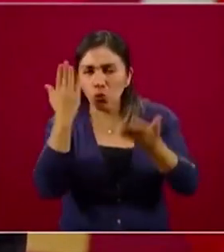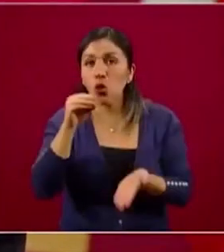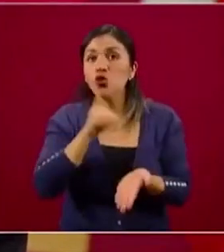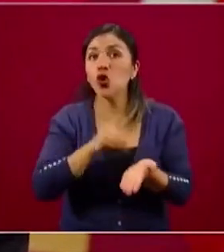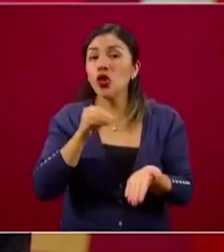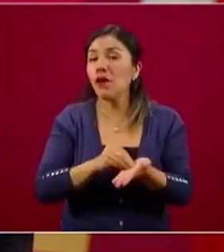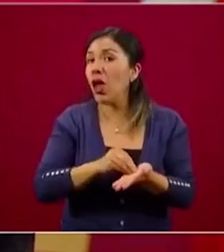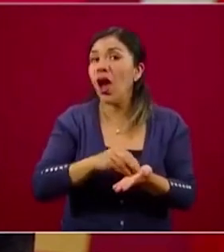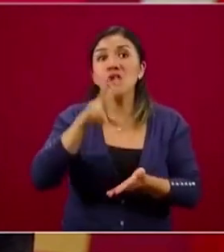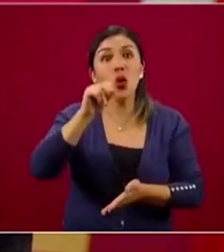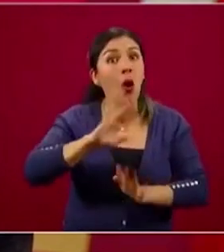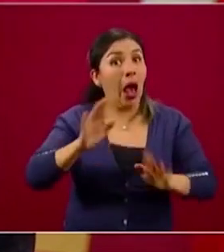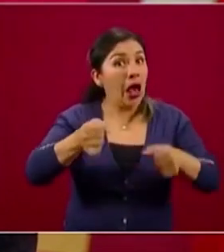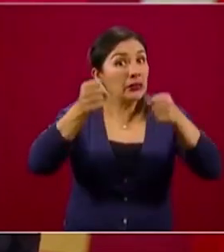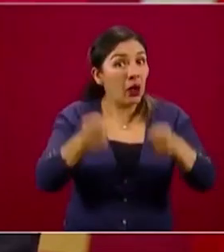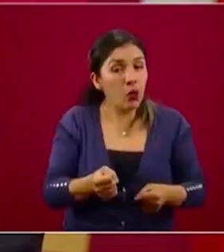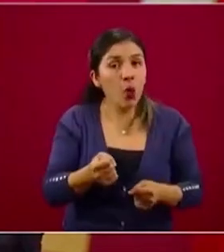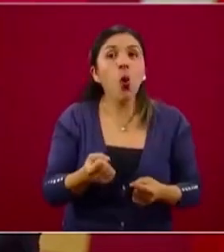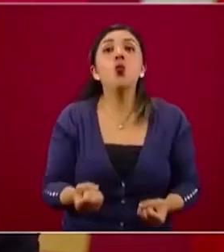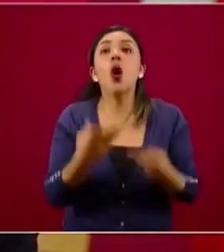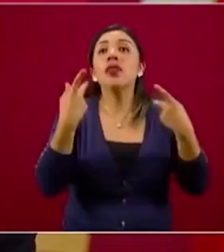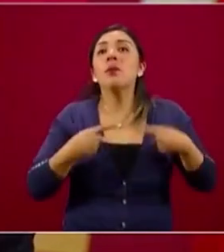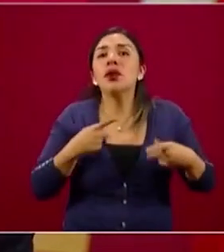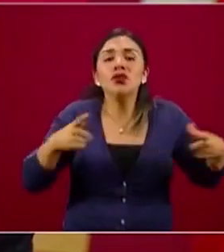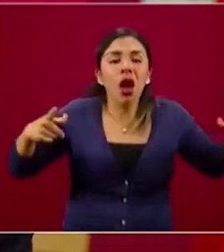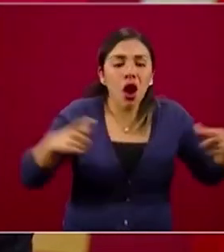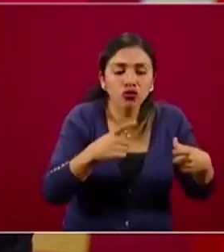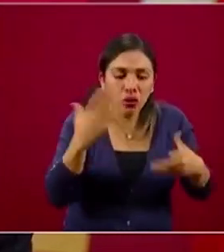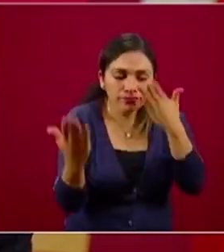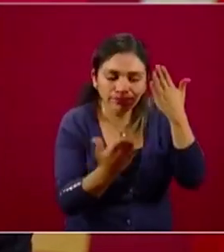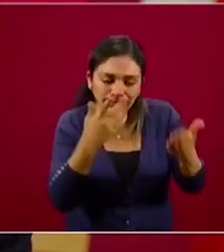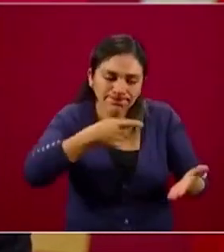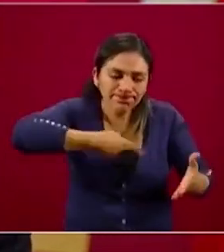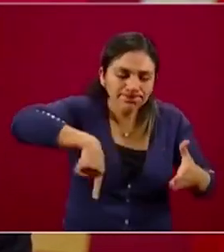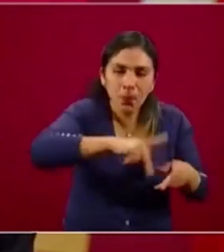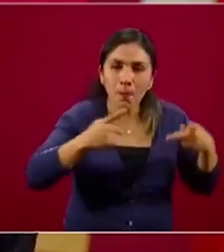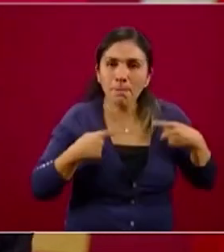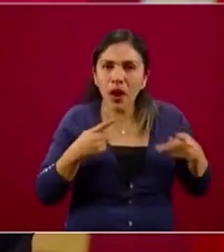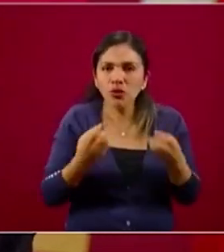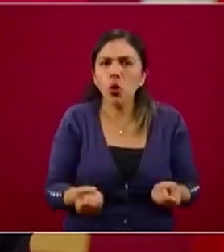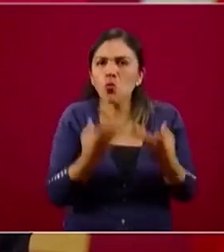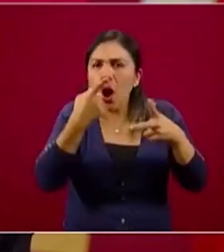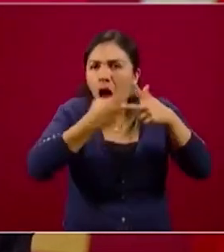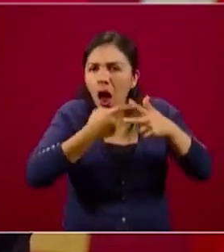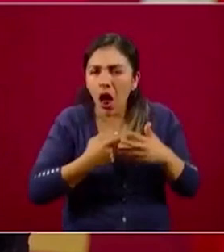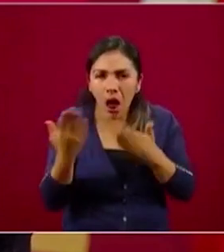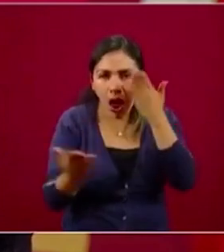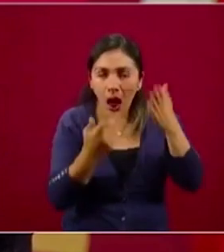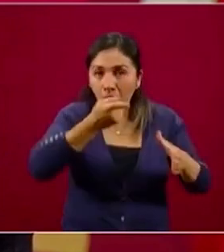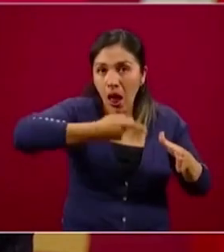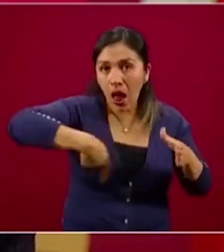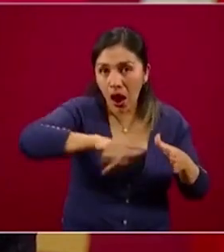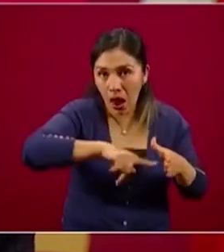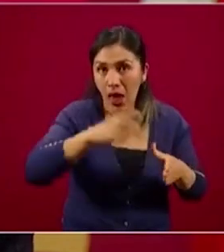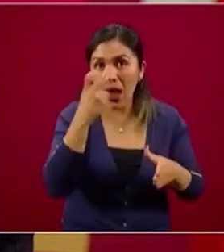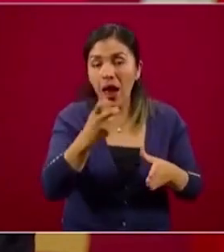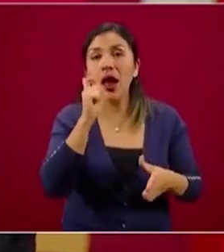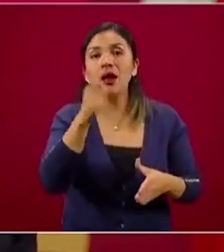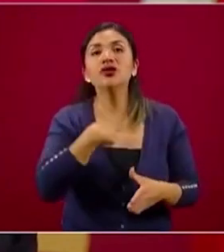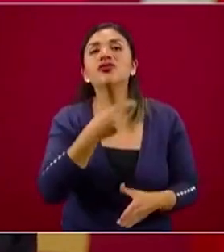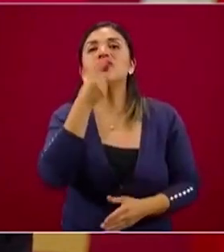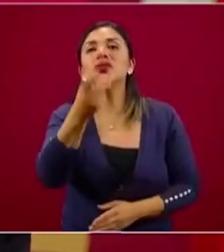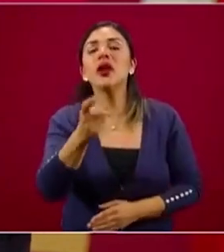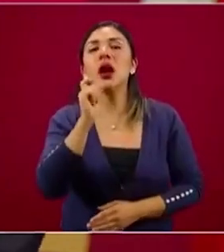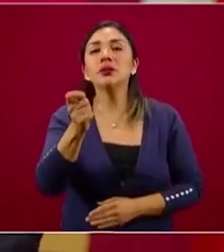ensayos muy limitados en tamaño, en la composición de la población estudiada. A esto nos referimos con que